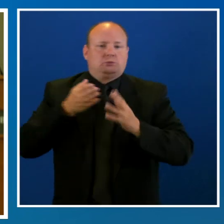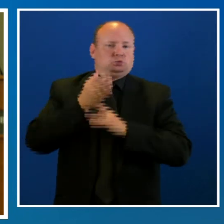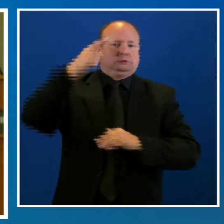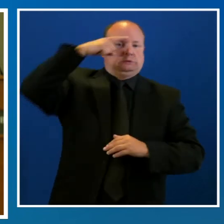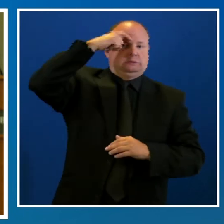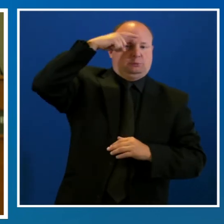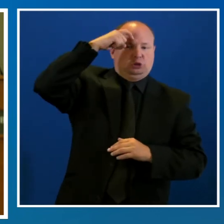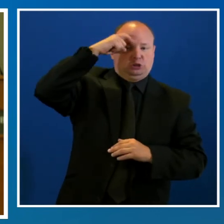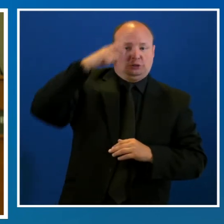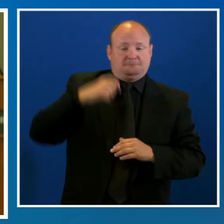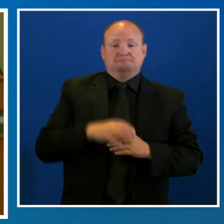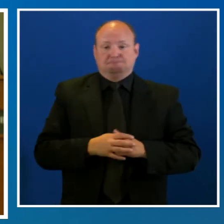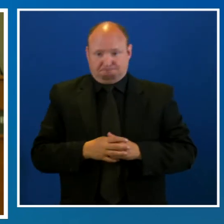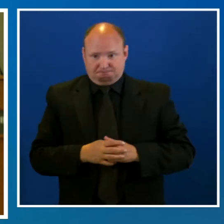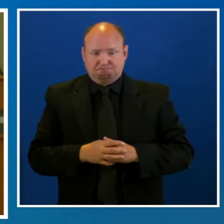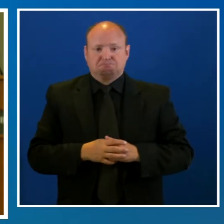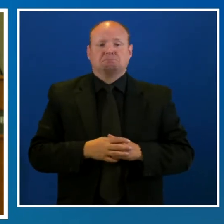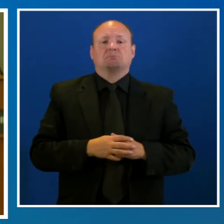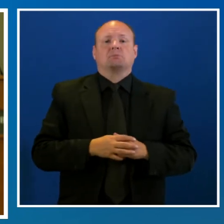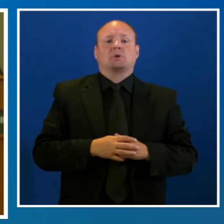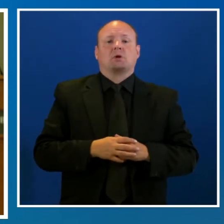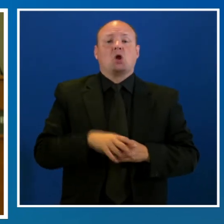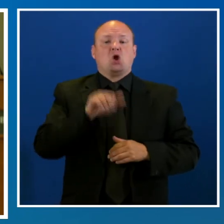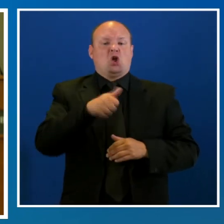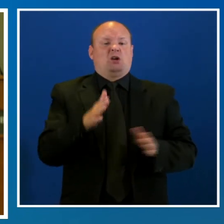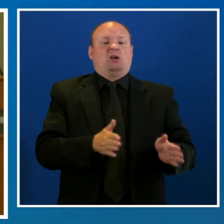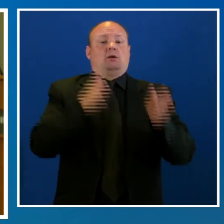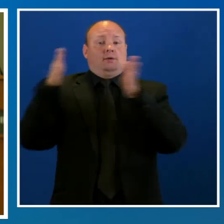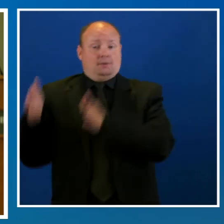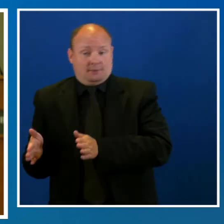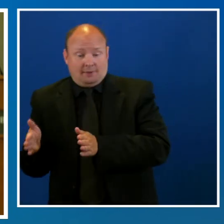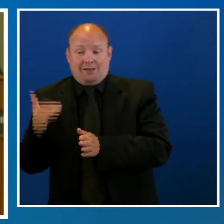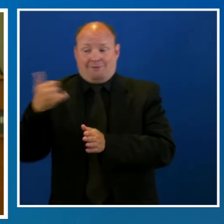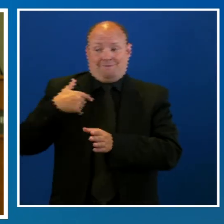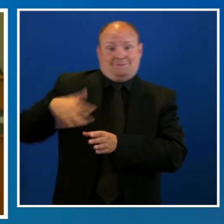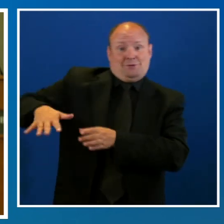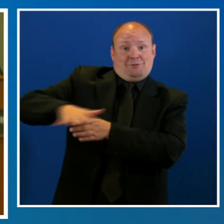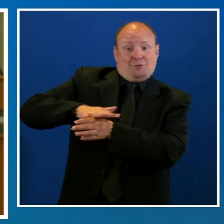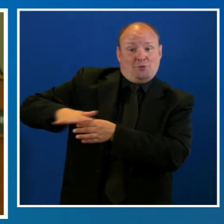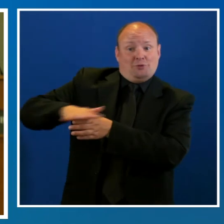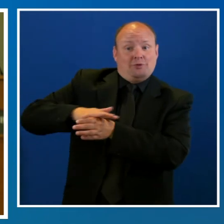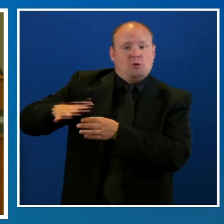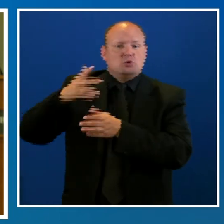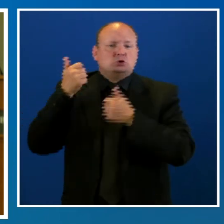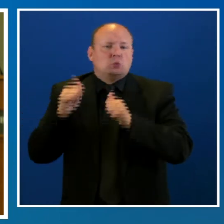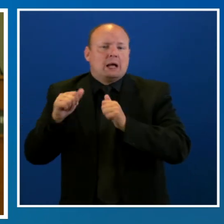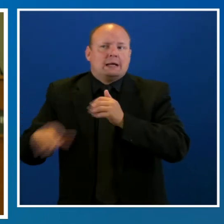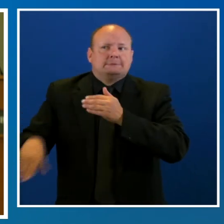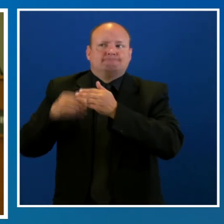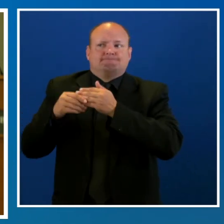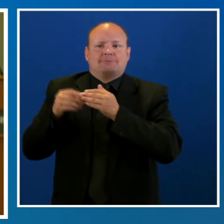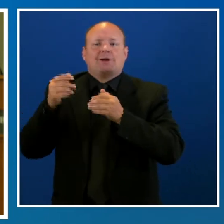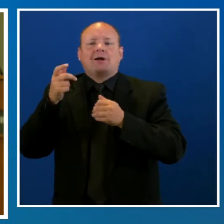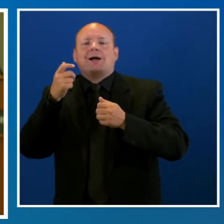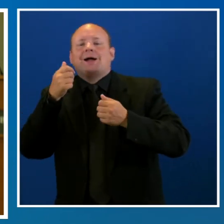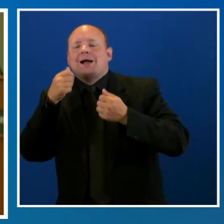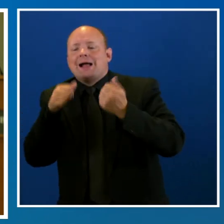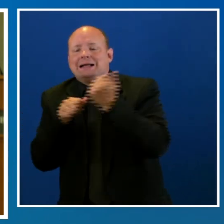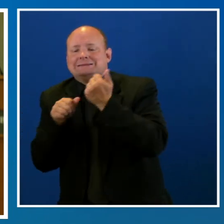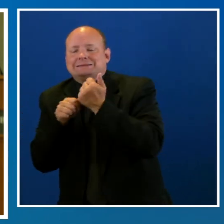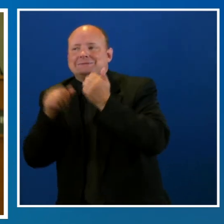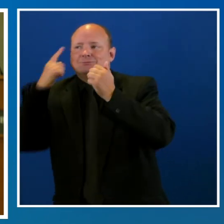Cambio de marchas, también hay buenas noticias sobre los esfuerzos locales para conseguir fondos adicionales para